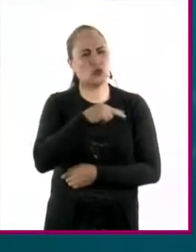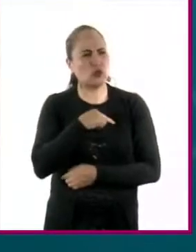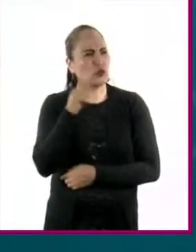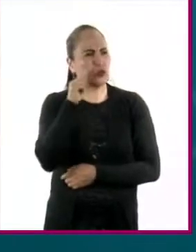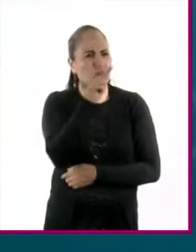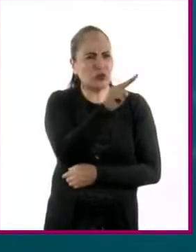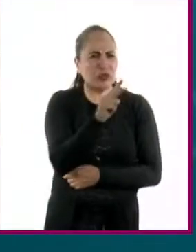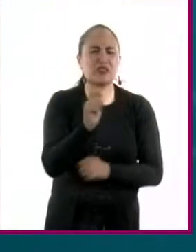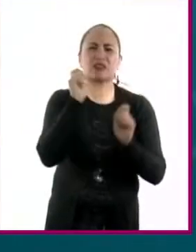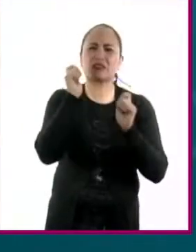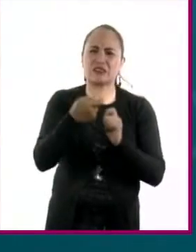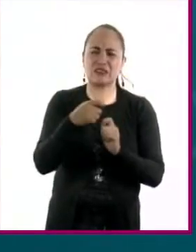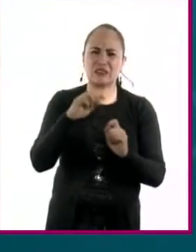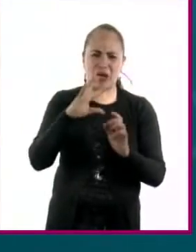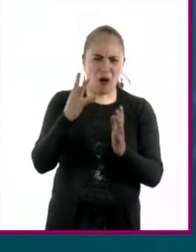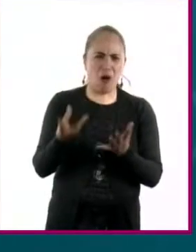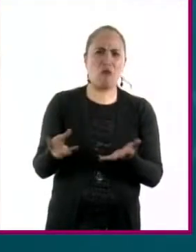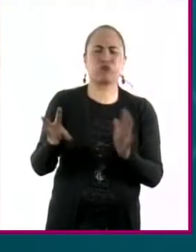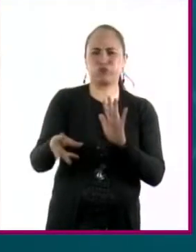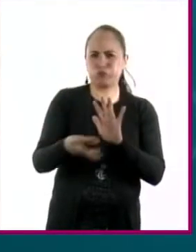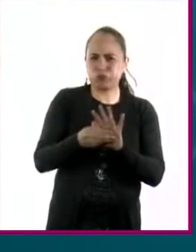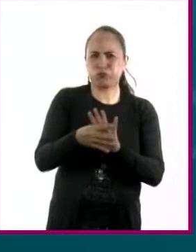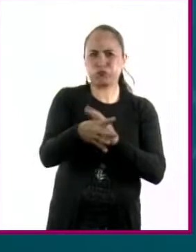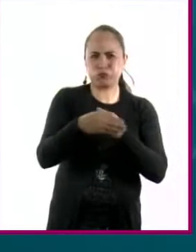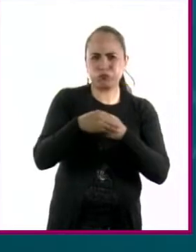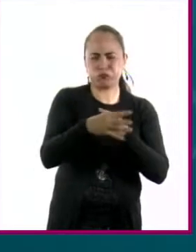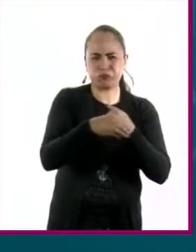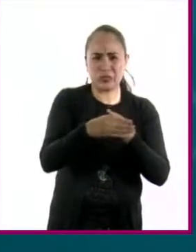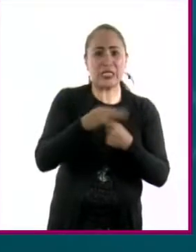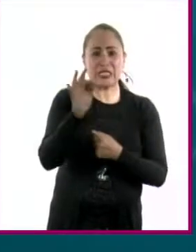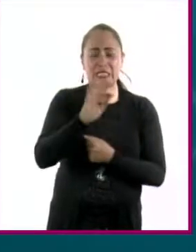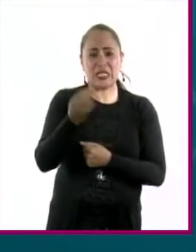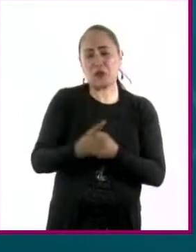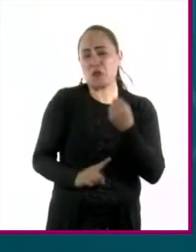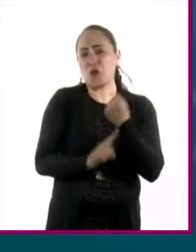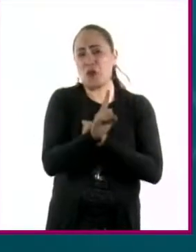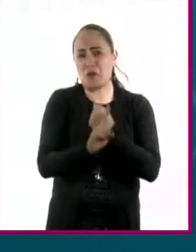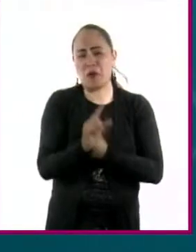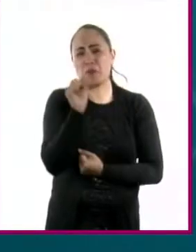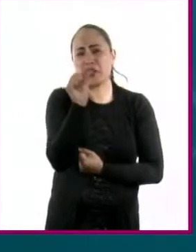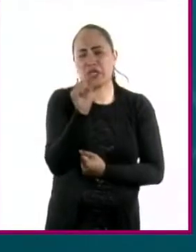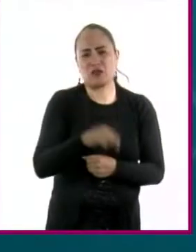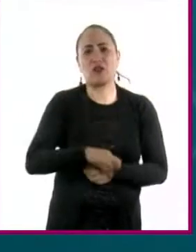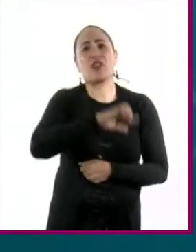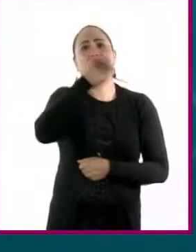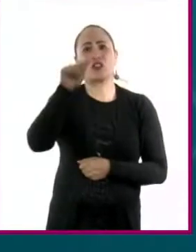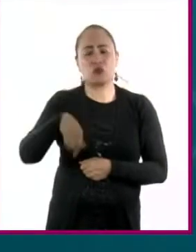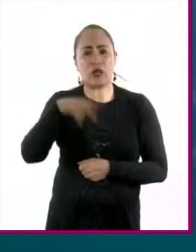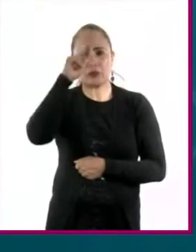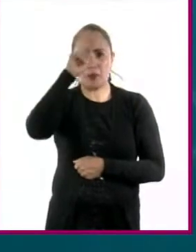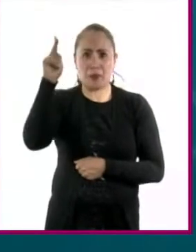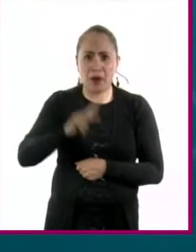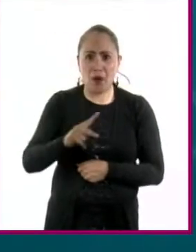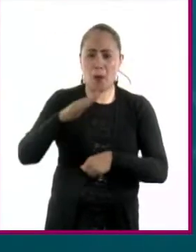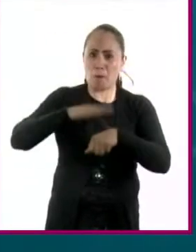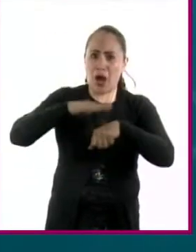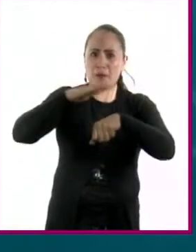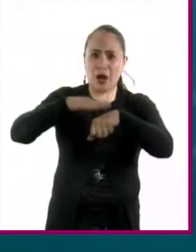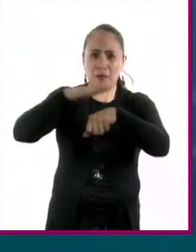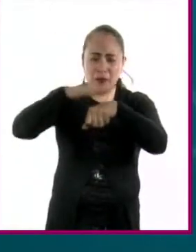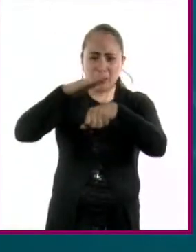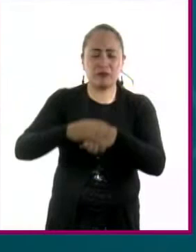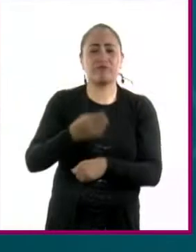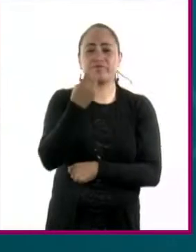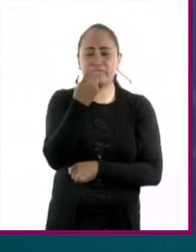se acumula, así que lo que parece un problema pequeño un día, al año siguiente es grande y después terrible. Por eso es importante